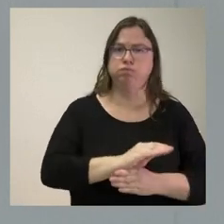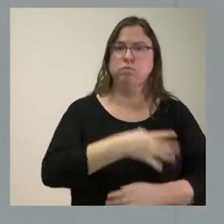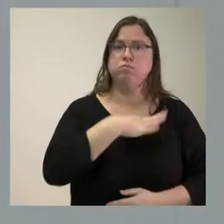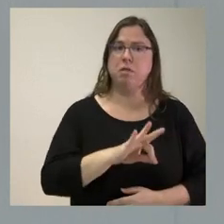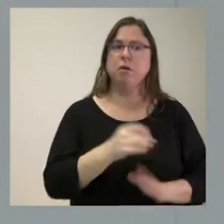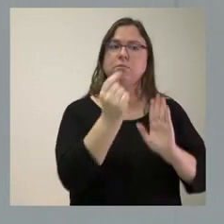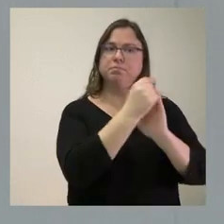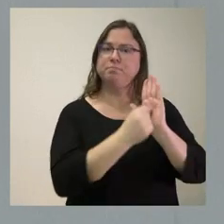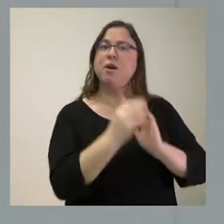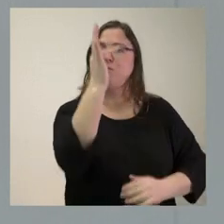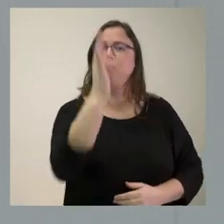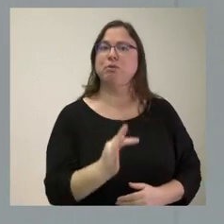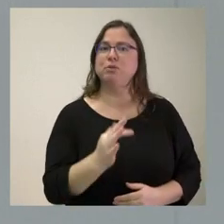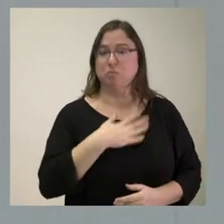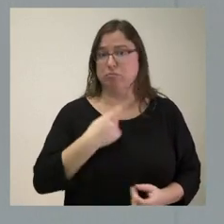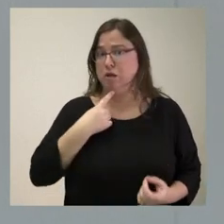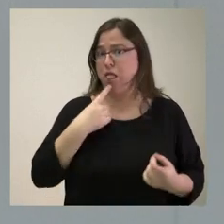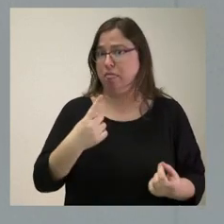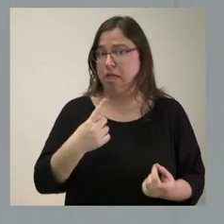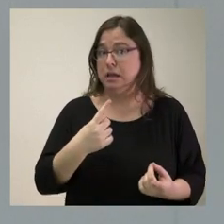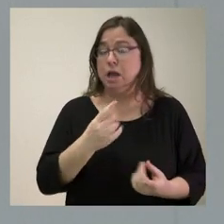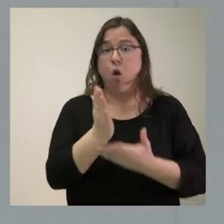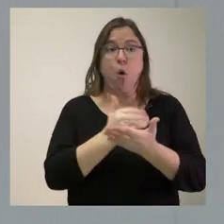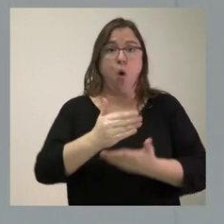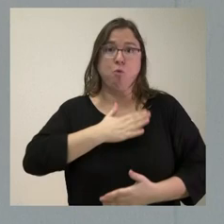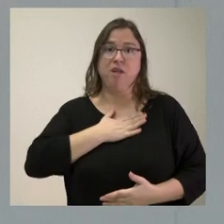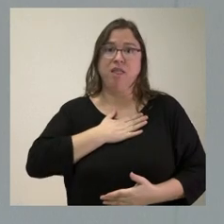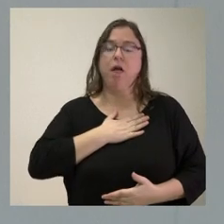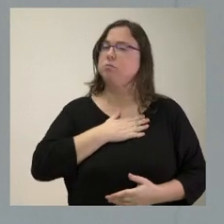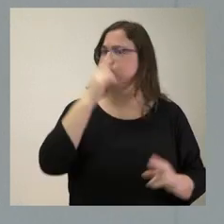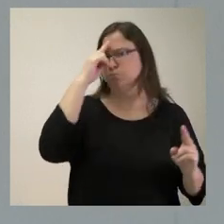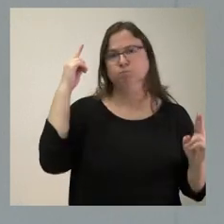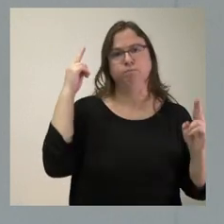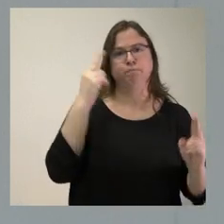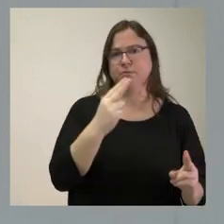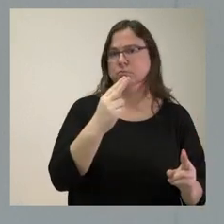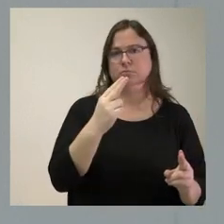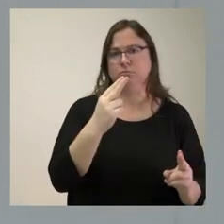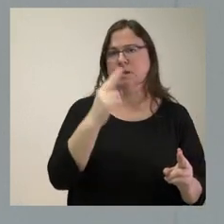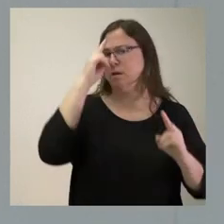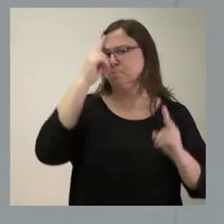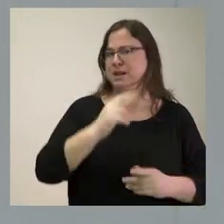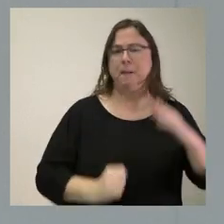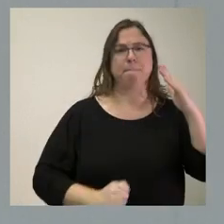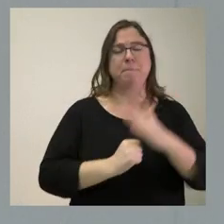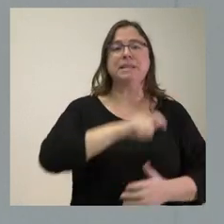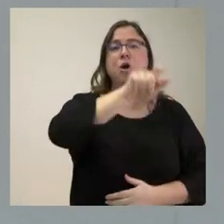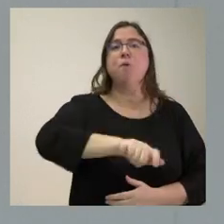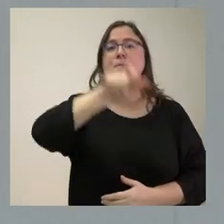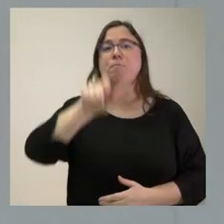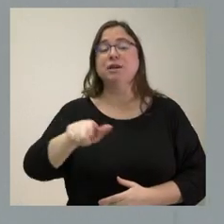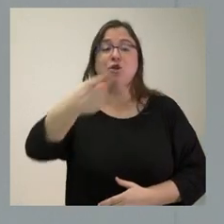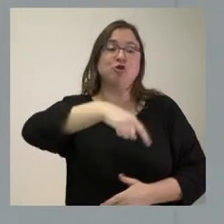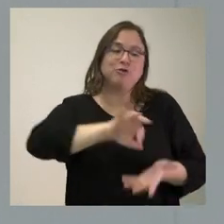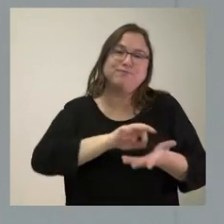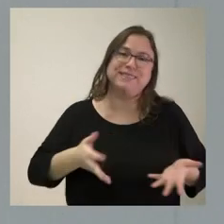sobre los cuales queremos incidir en una comunidad autónoma que lógicamente es muy respetuosa con las personas a las que procuramos